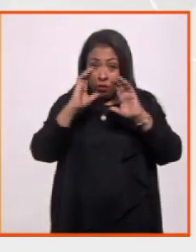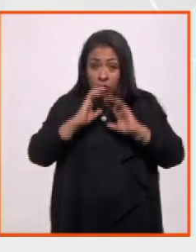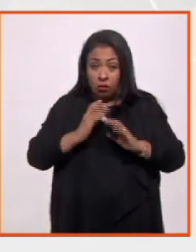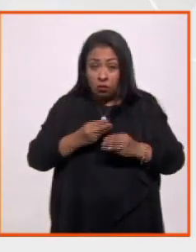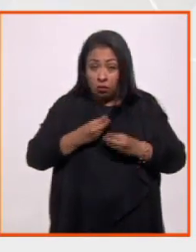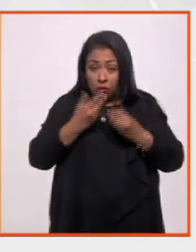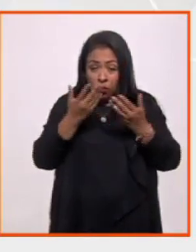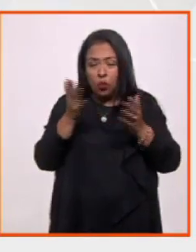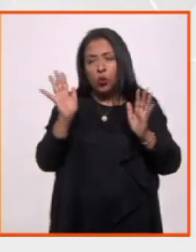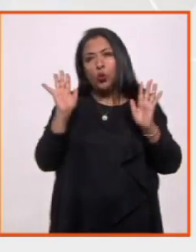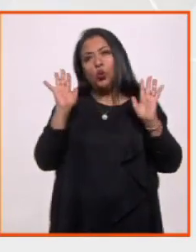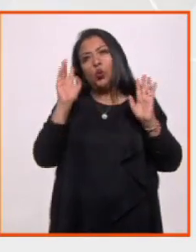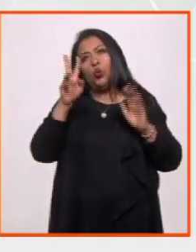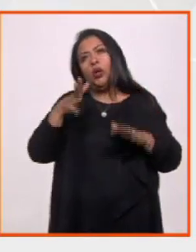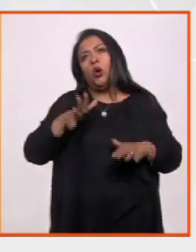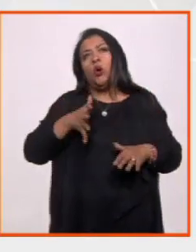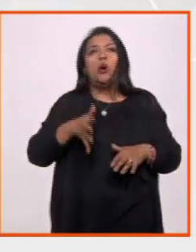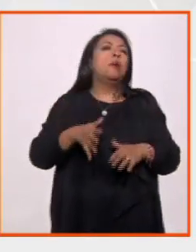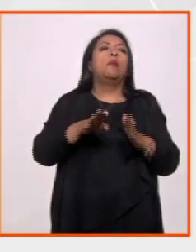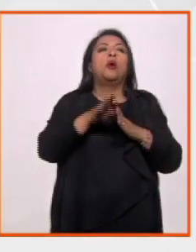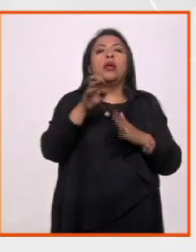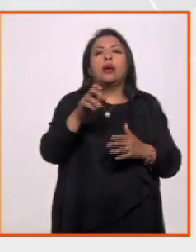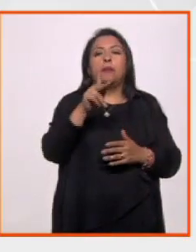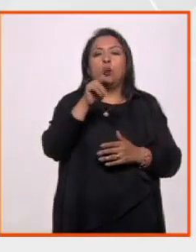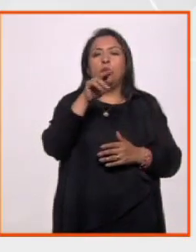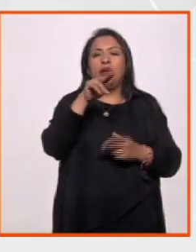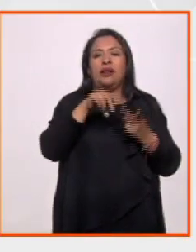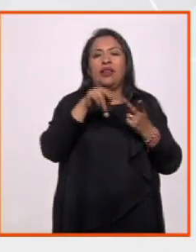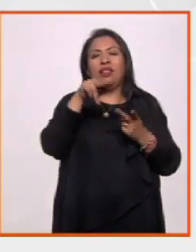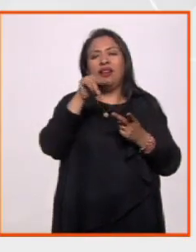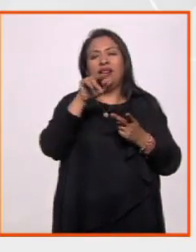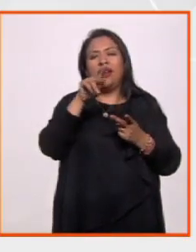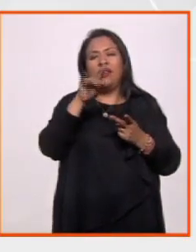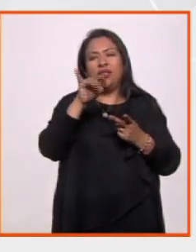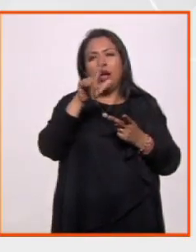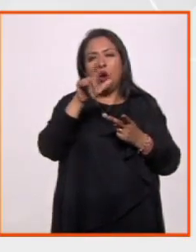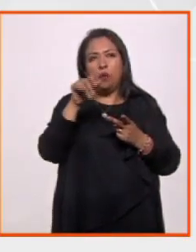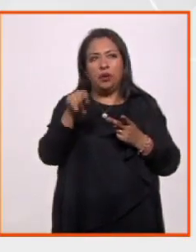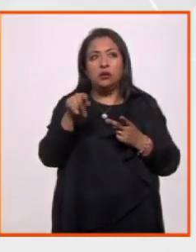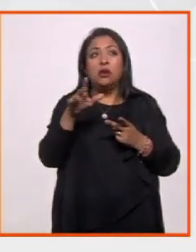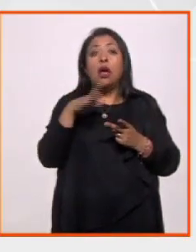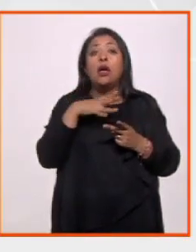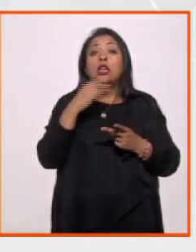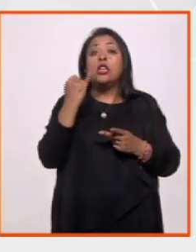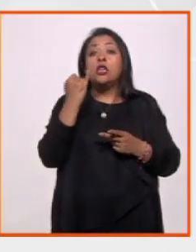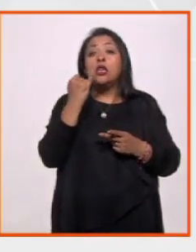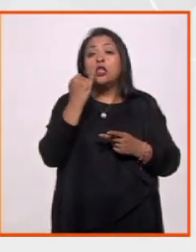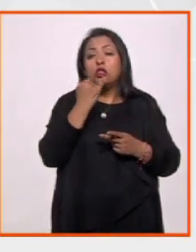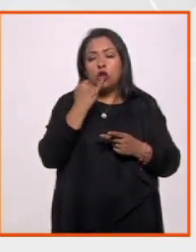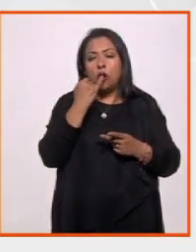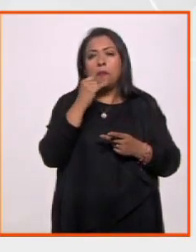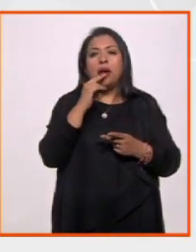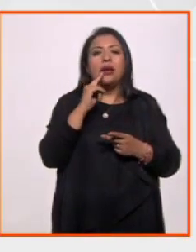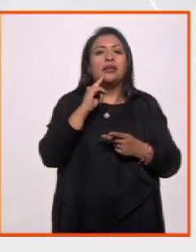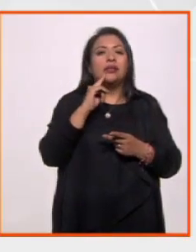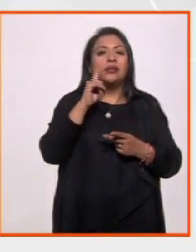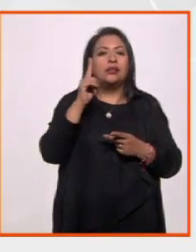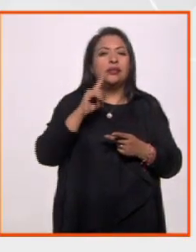canción. Por ejemplo, la maestra Irma Pineda y Nadia López, pues están en zapoteco y en mixteco,